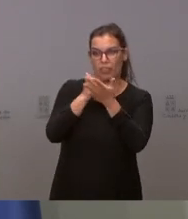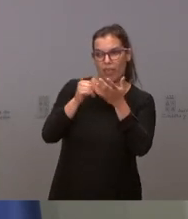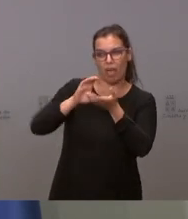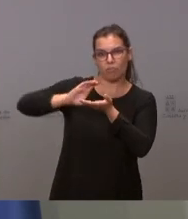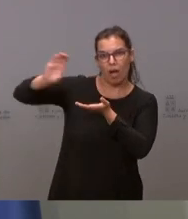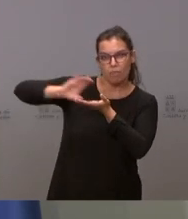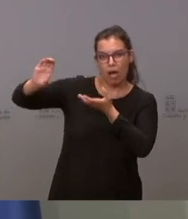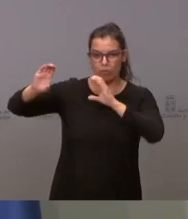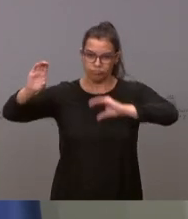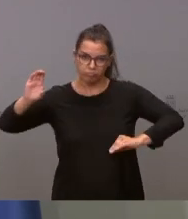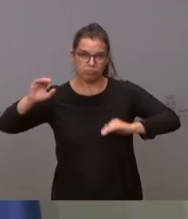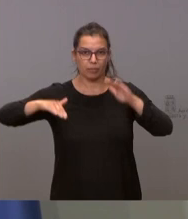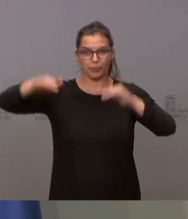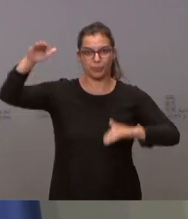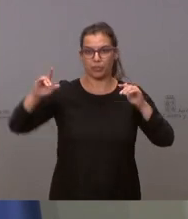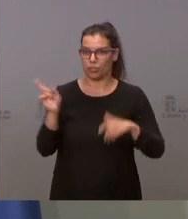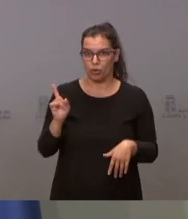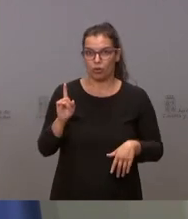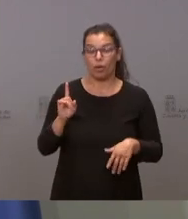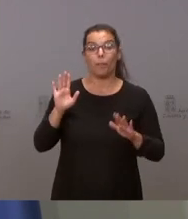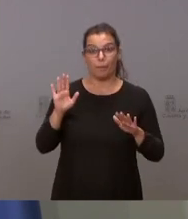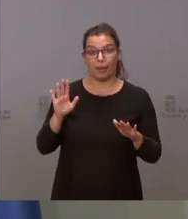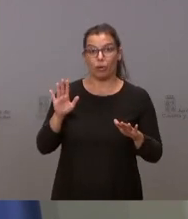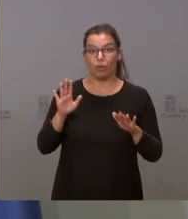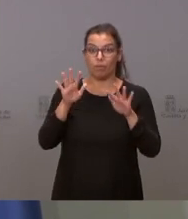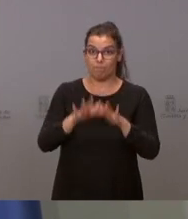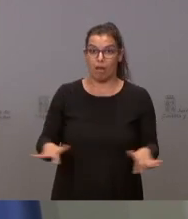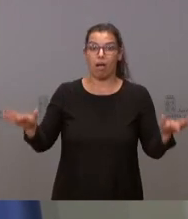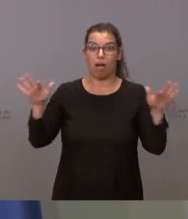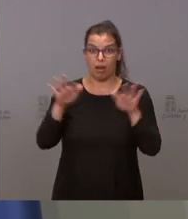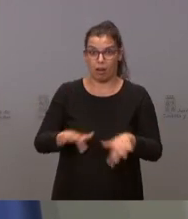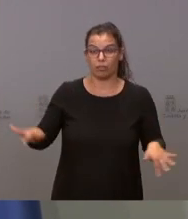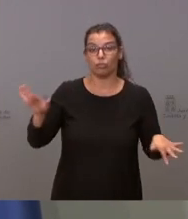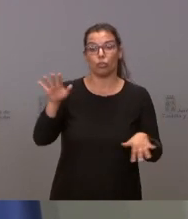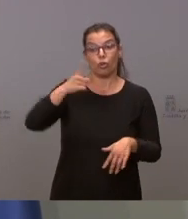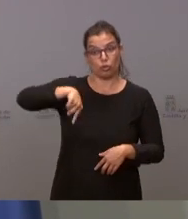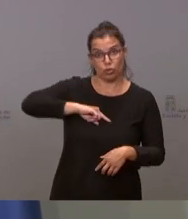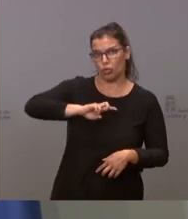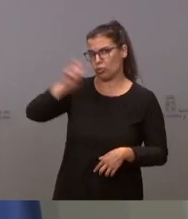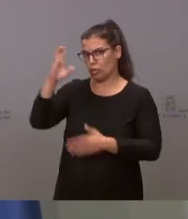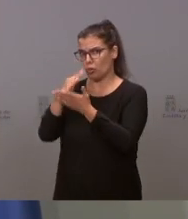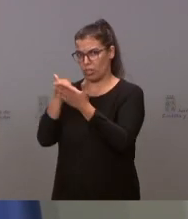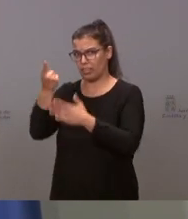sí que hay una caída evidente del ritmo de vacunación que nos está impidiendo a esta comunidad y a otras muchas